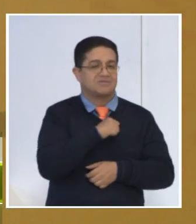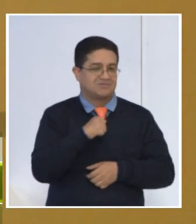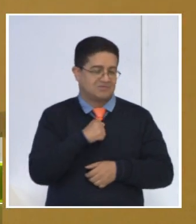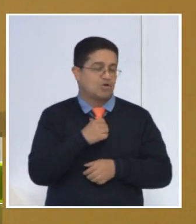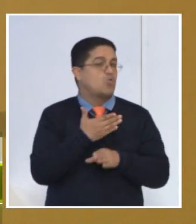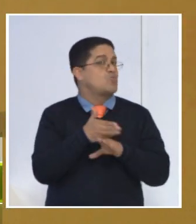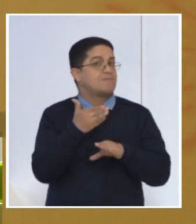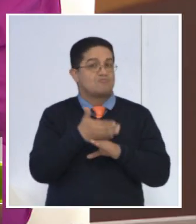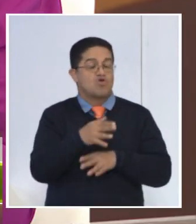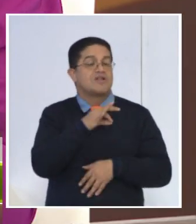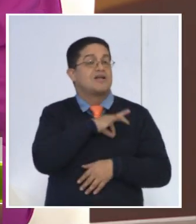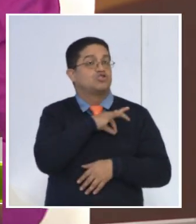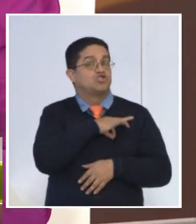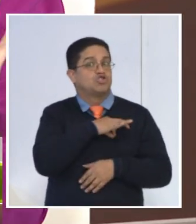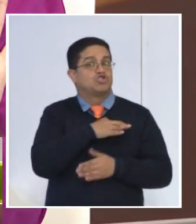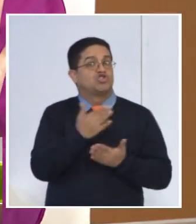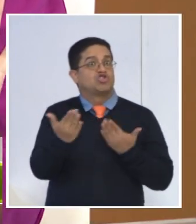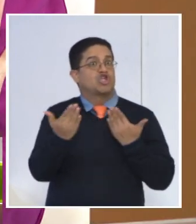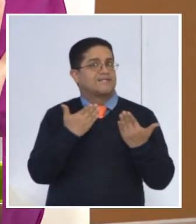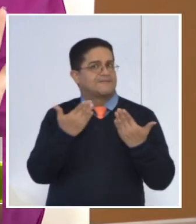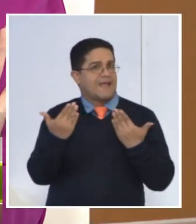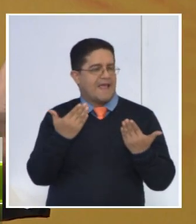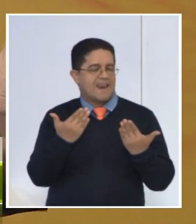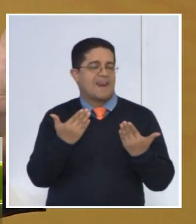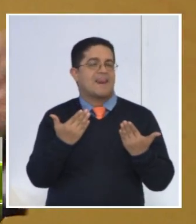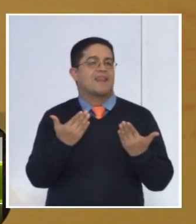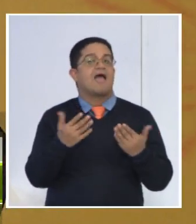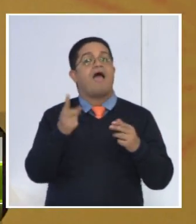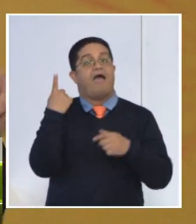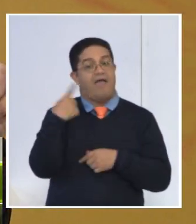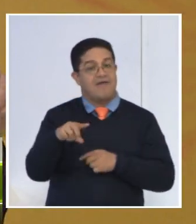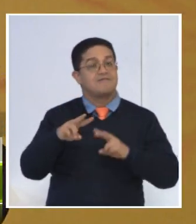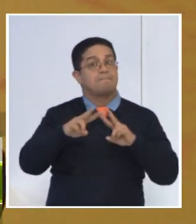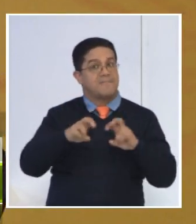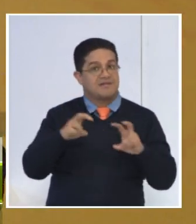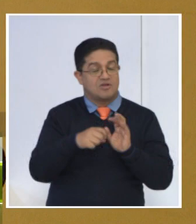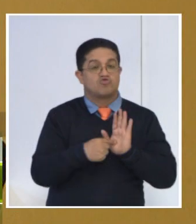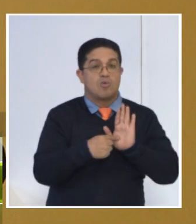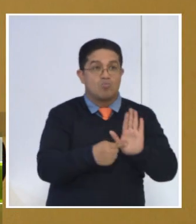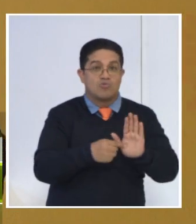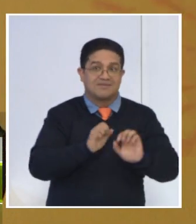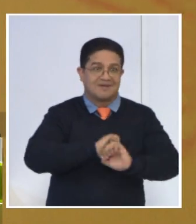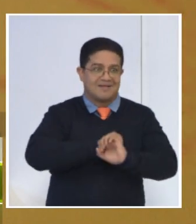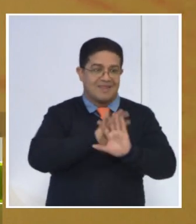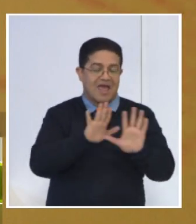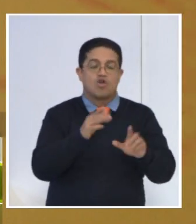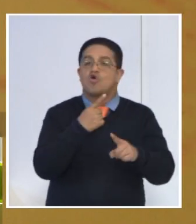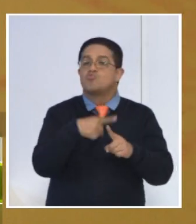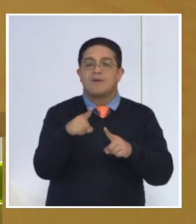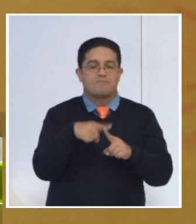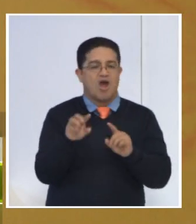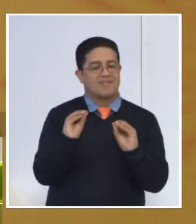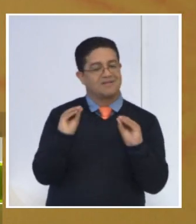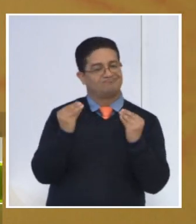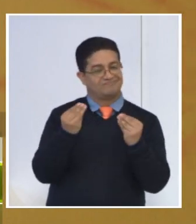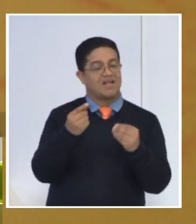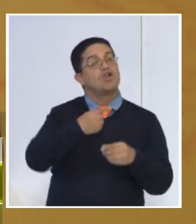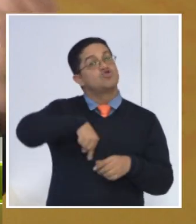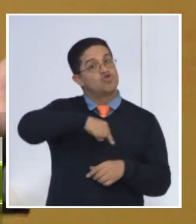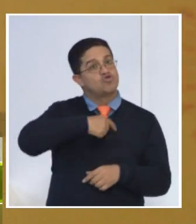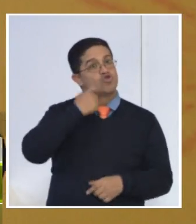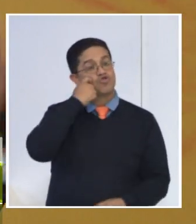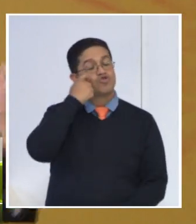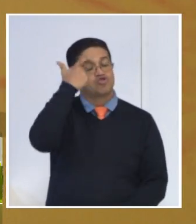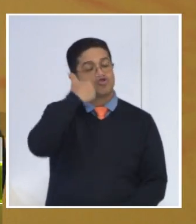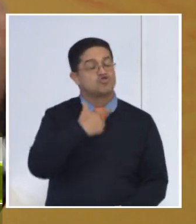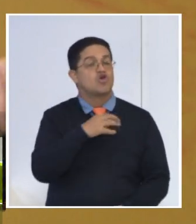sociales que Incluso si eres gemelo, eres totalmente distinto. Y hay investigaciones que eso lo han demostrado claramente, ¿no? Por más de que somos seres sociales, somos seres